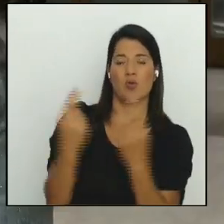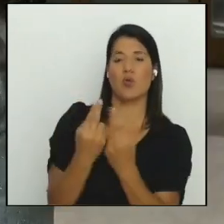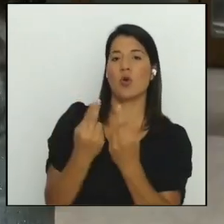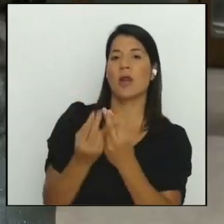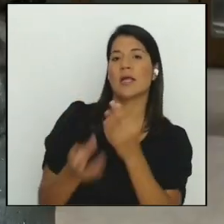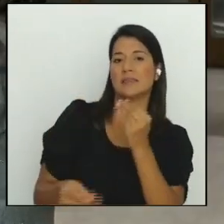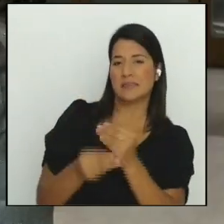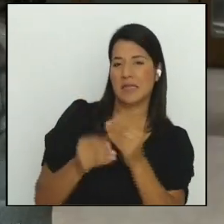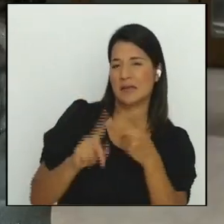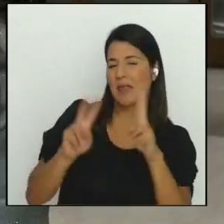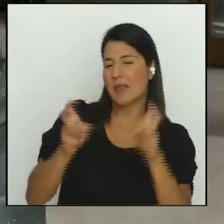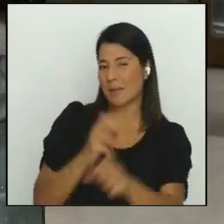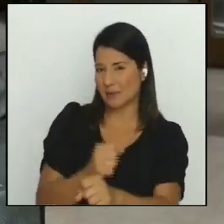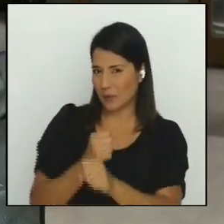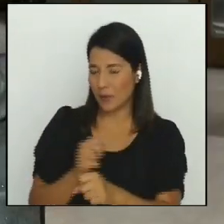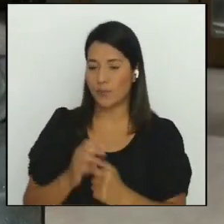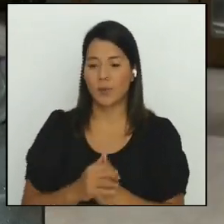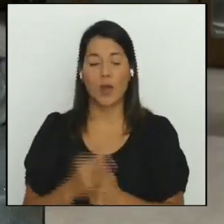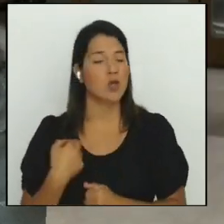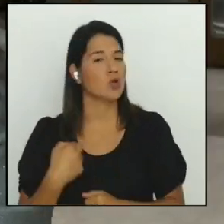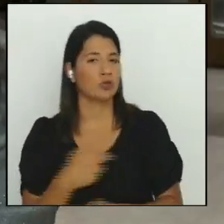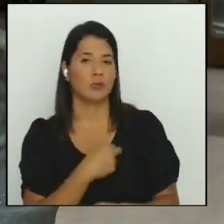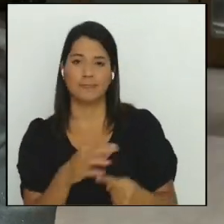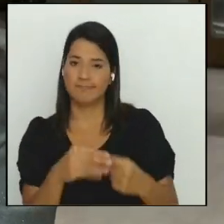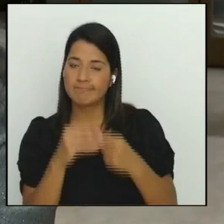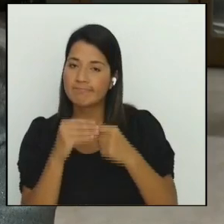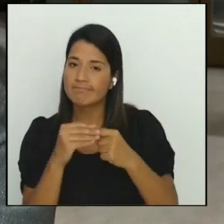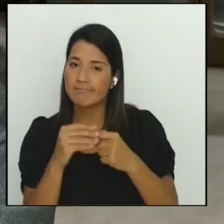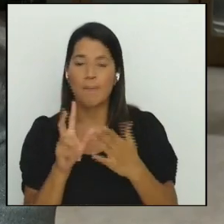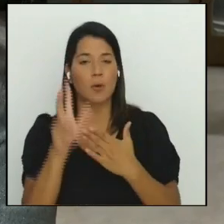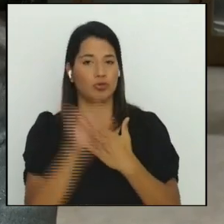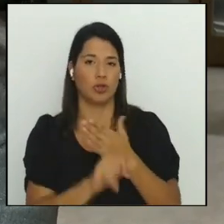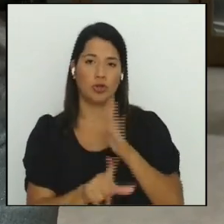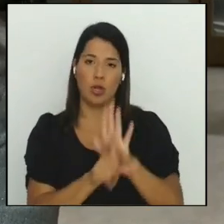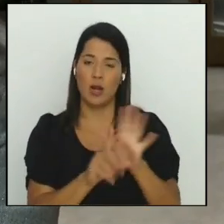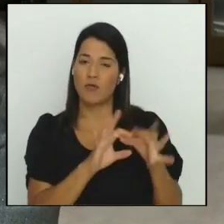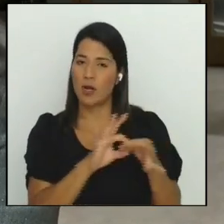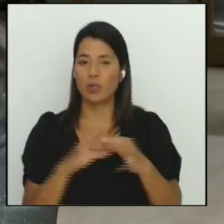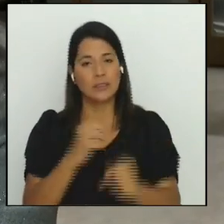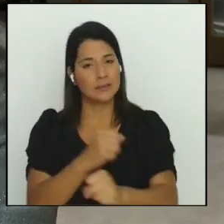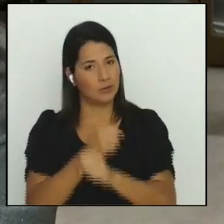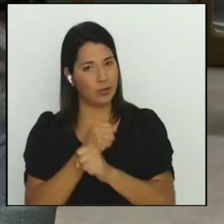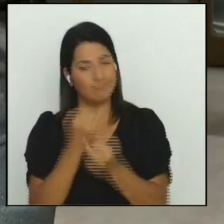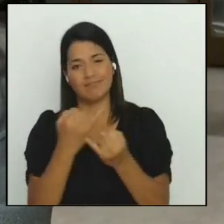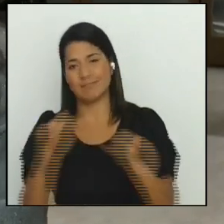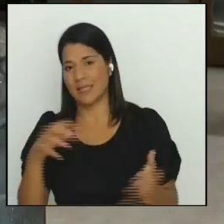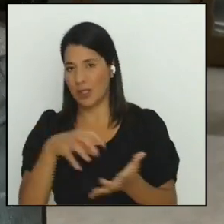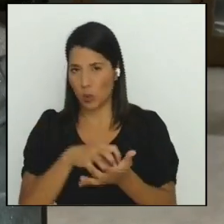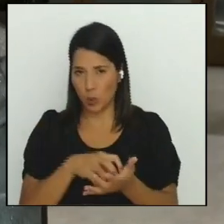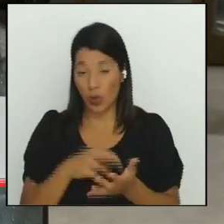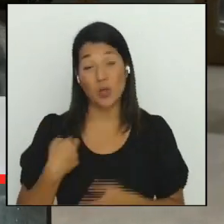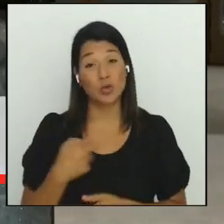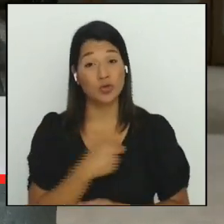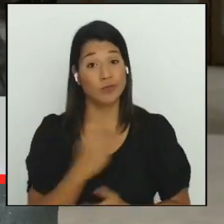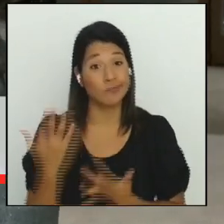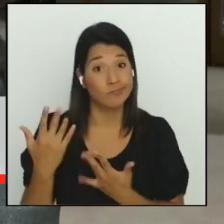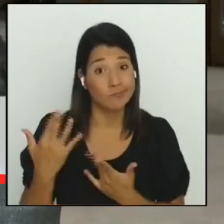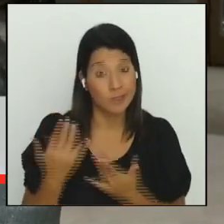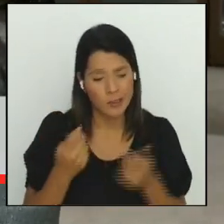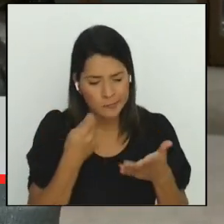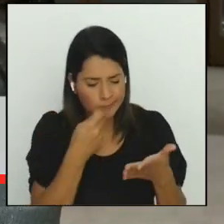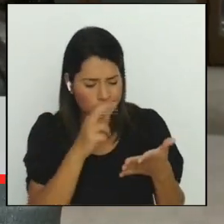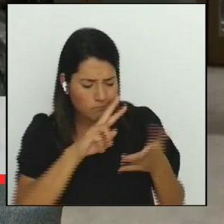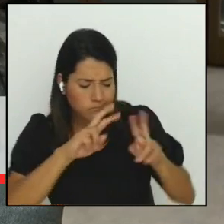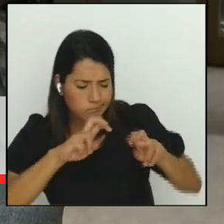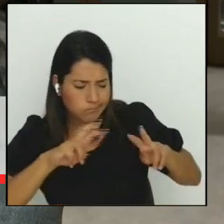Una absoluta prioridad a estos proyectos, sin lugar a duda. Estamos a la espera también de esa revisión de los textos finales de los expedientes. Sé que